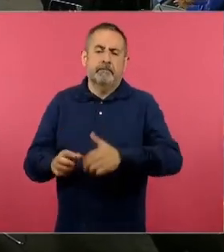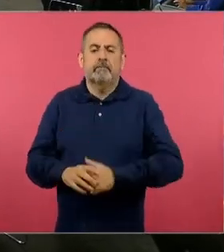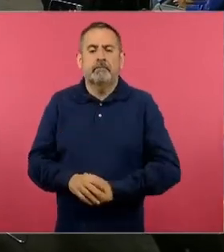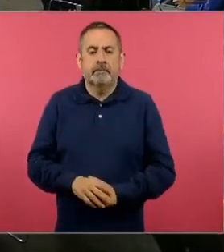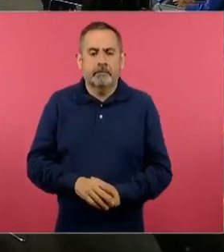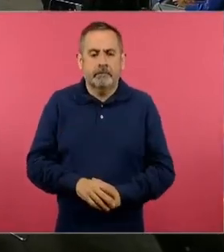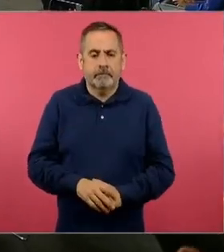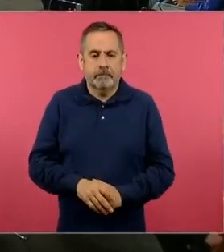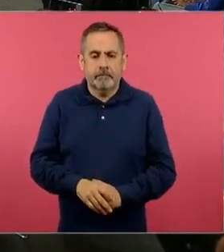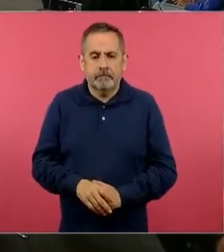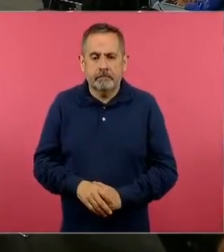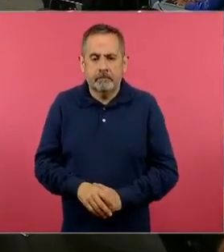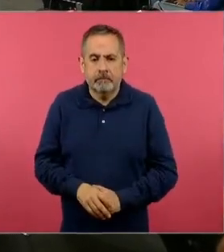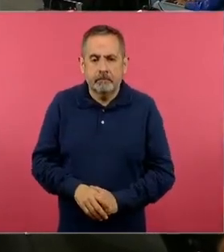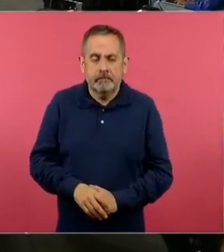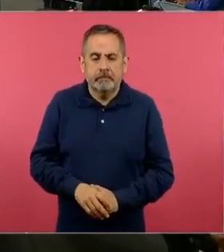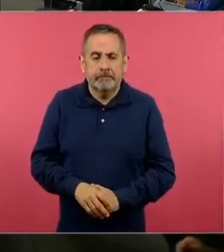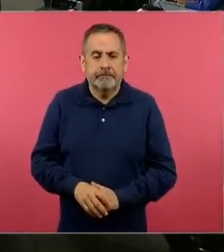siguiente, por favor.